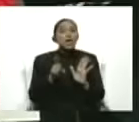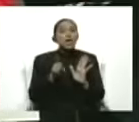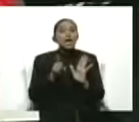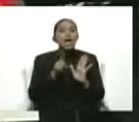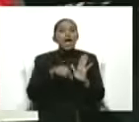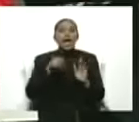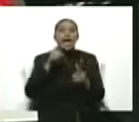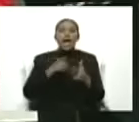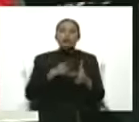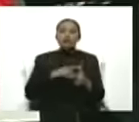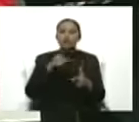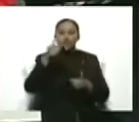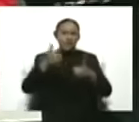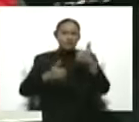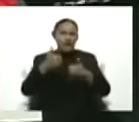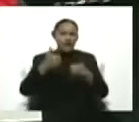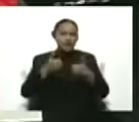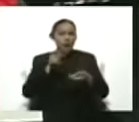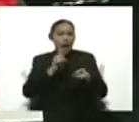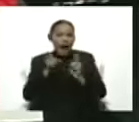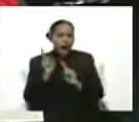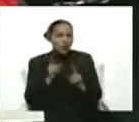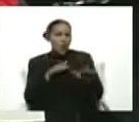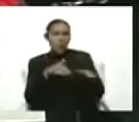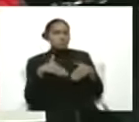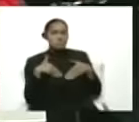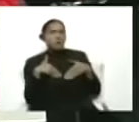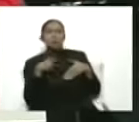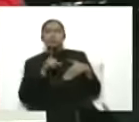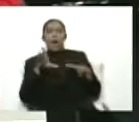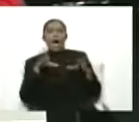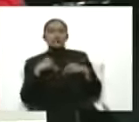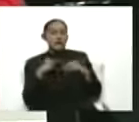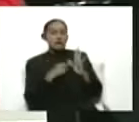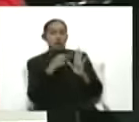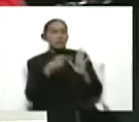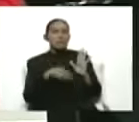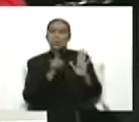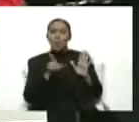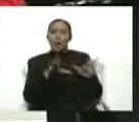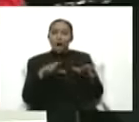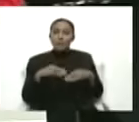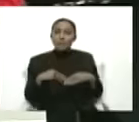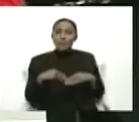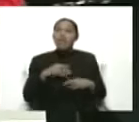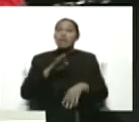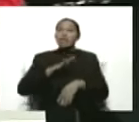se niegue, sino que tiene el tupé de decir que no lo invitaron.